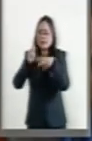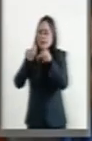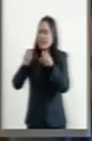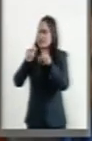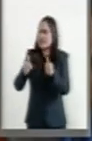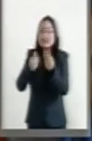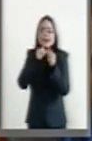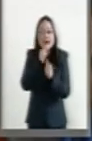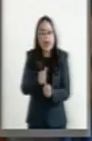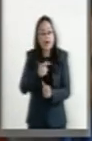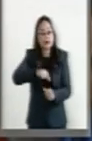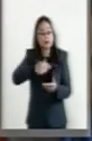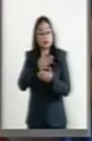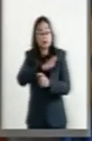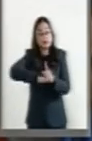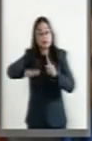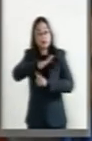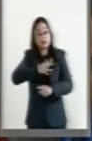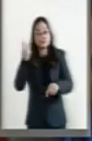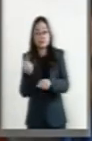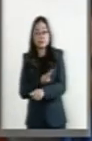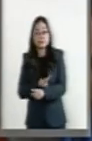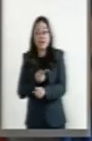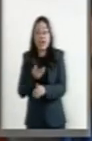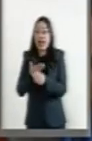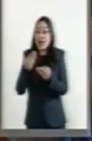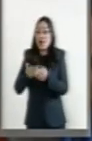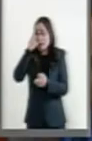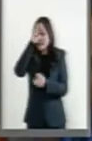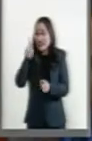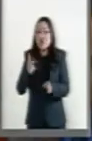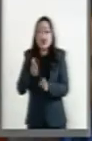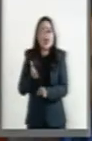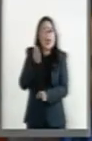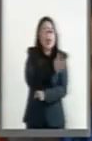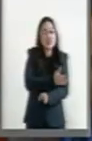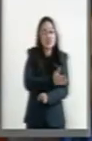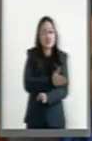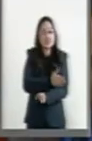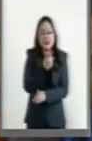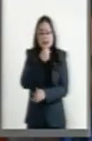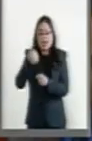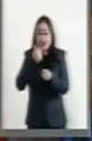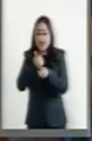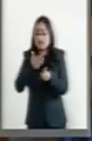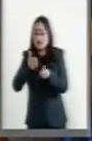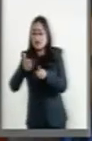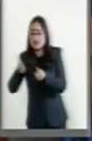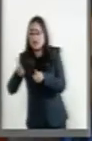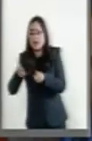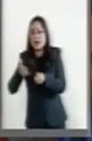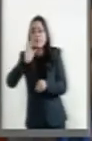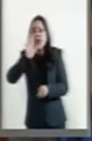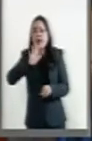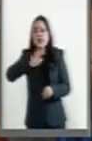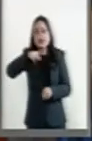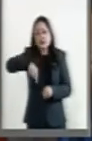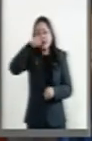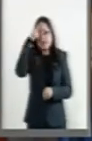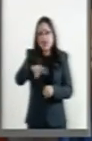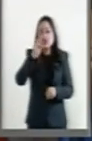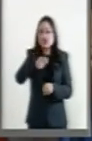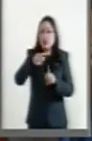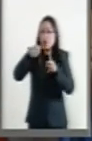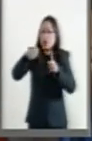la situación actual de la República es infinitamente peor que antes. Más de un siglo después parece que México ha regresado a un estado de desorden